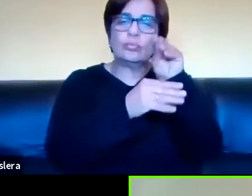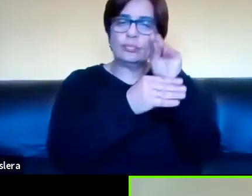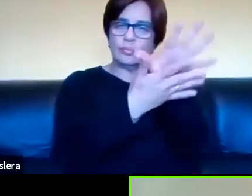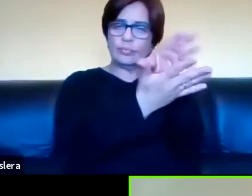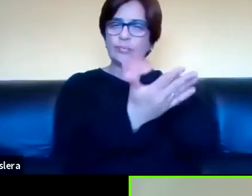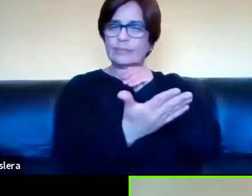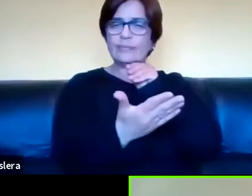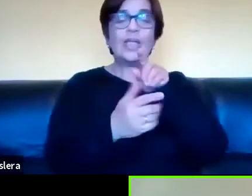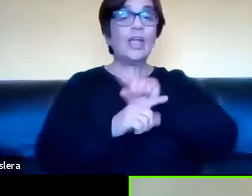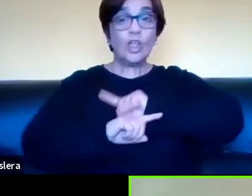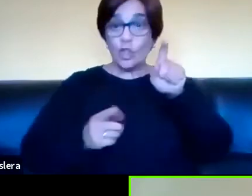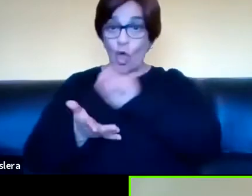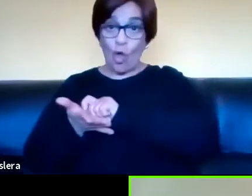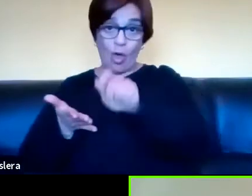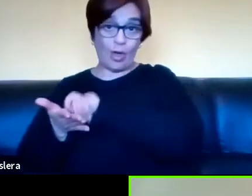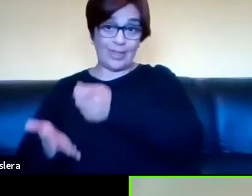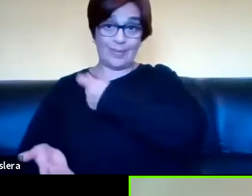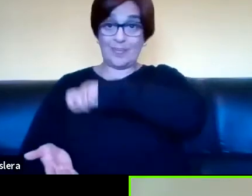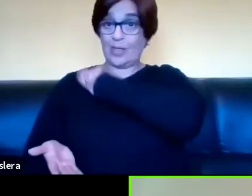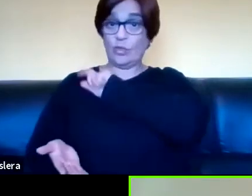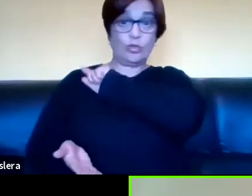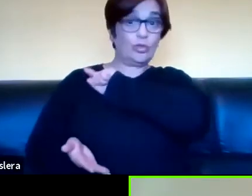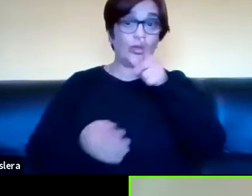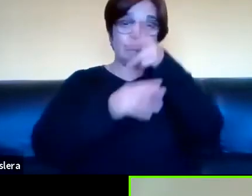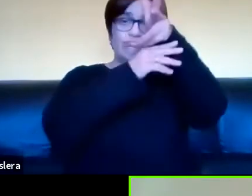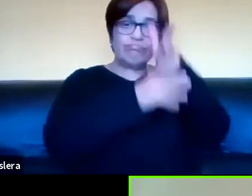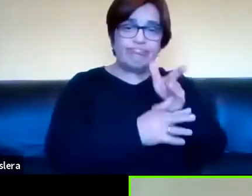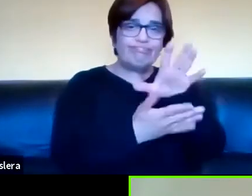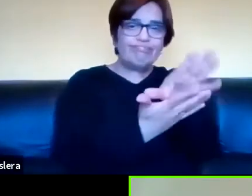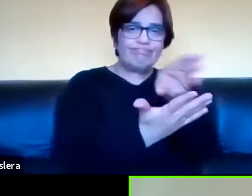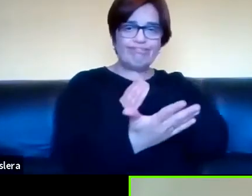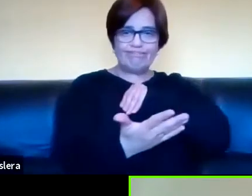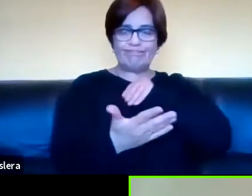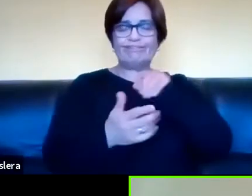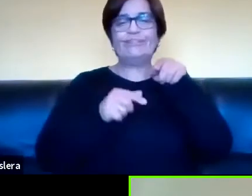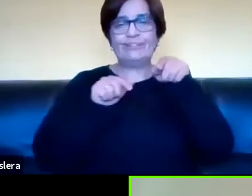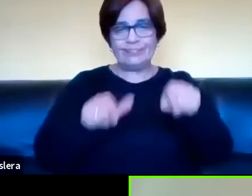no con la escritura en español, sino con las visograbaciones en el SEU.